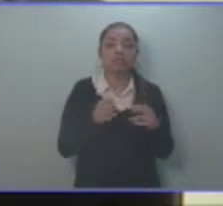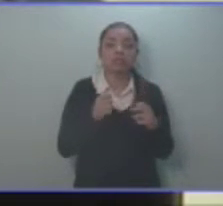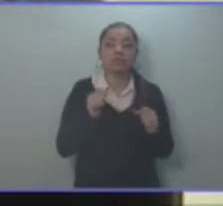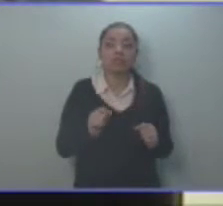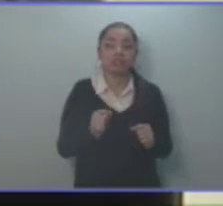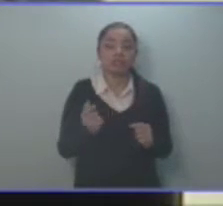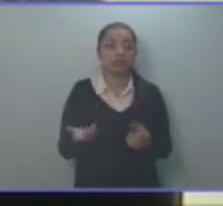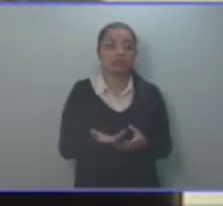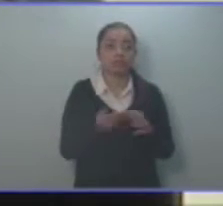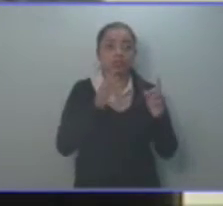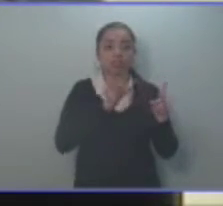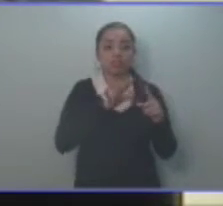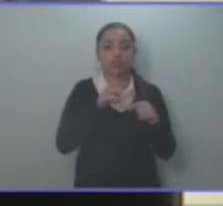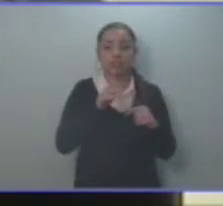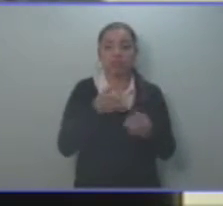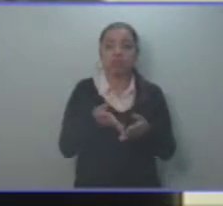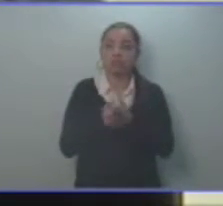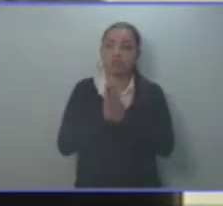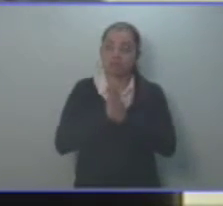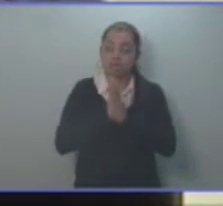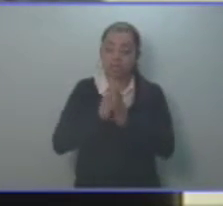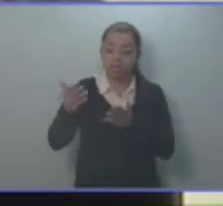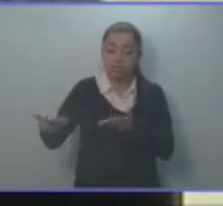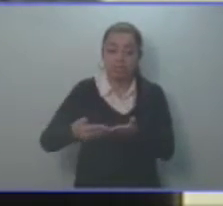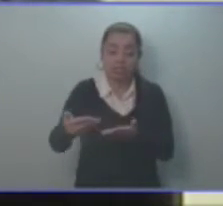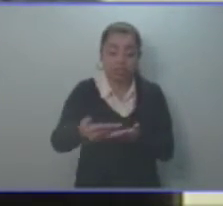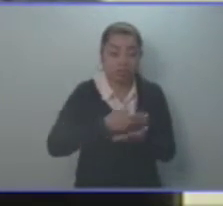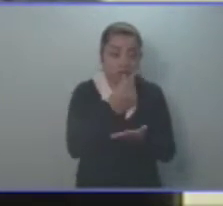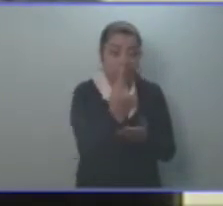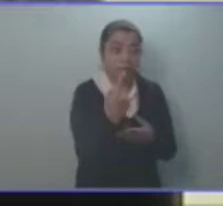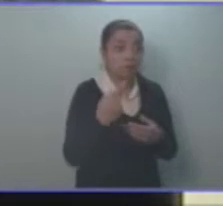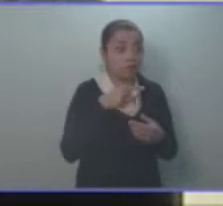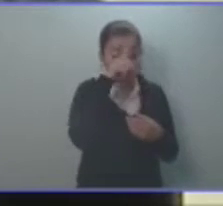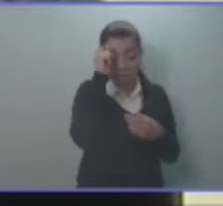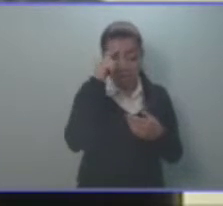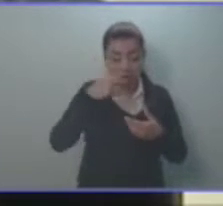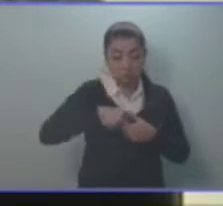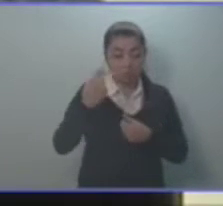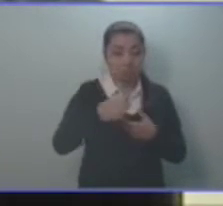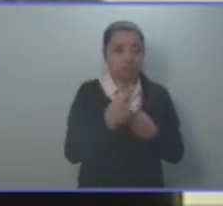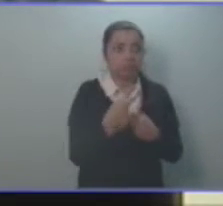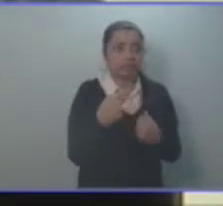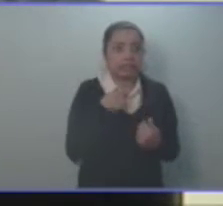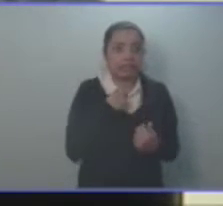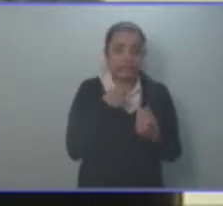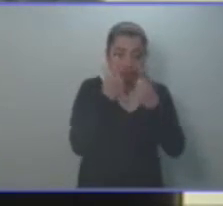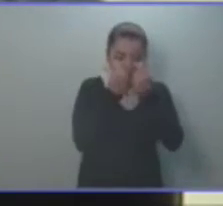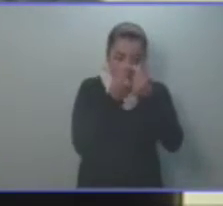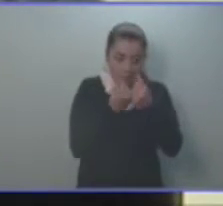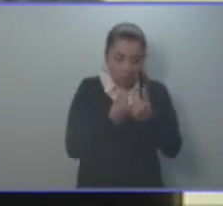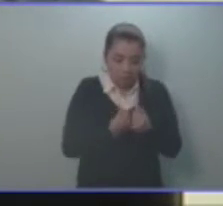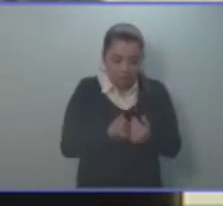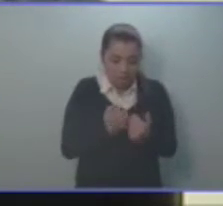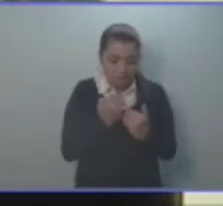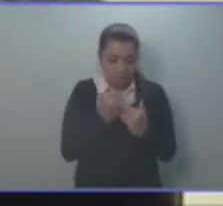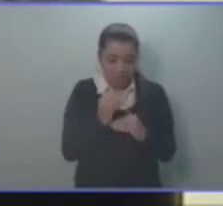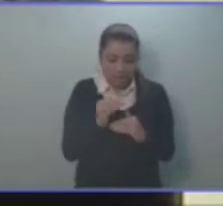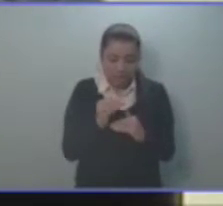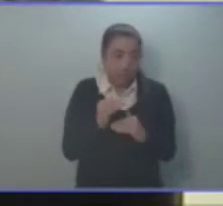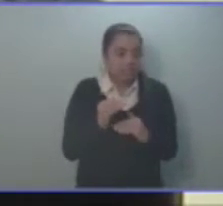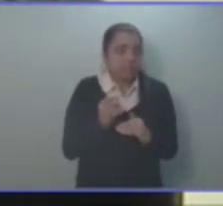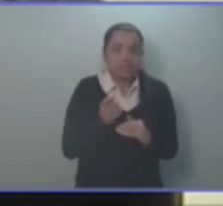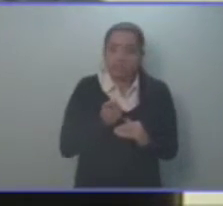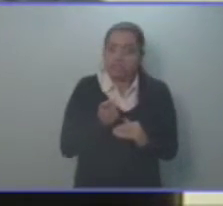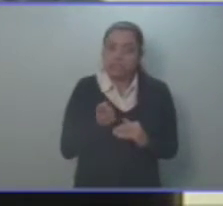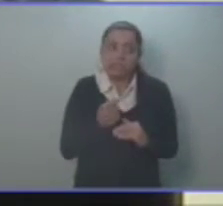recibieron 61 solicitudes de retiro voluntario, las cuales sobrepasan el techo presupuestario y la disponibilidad de